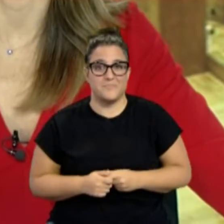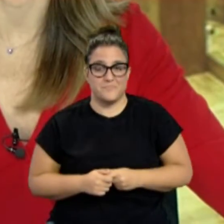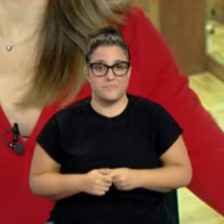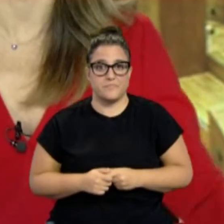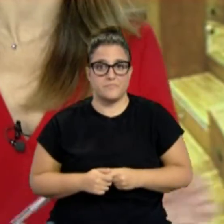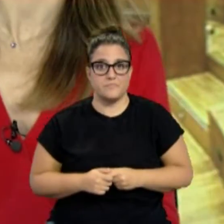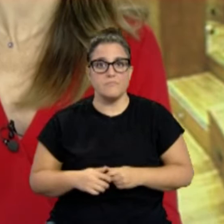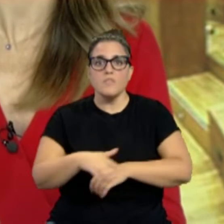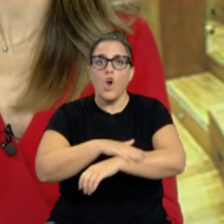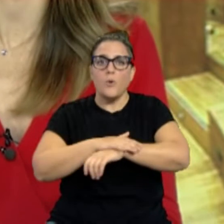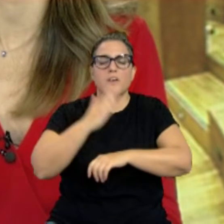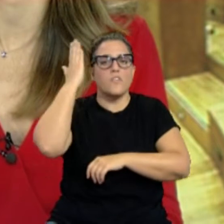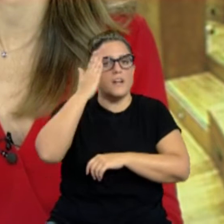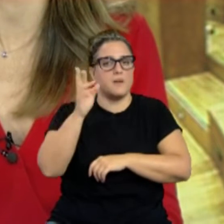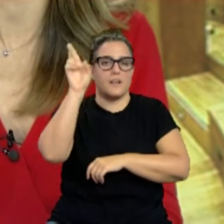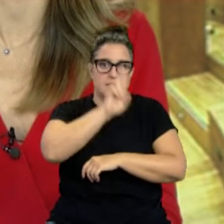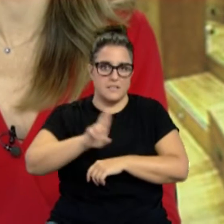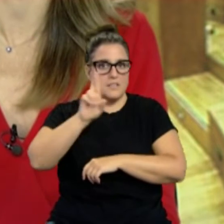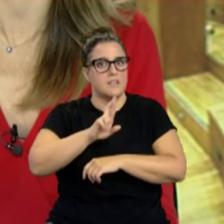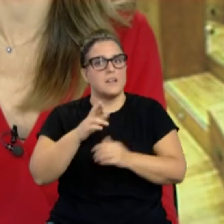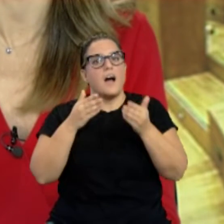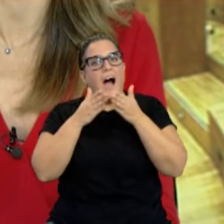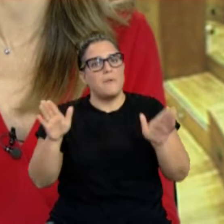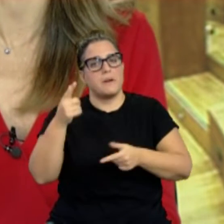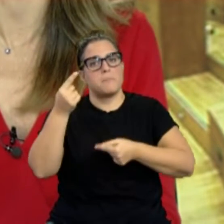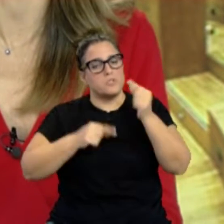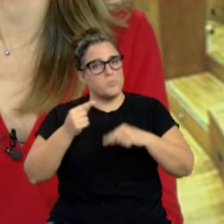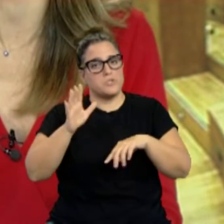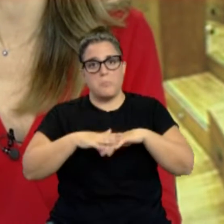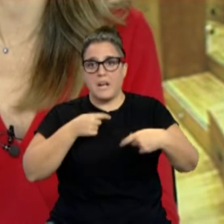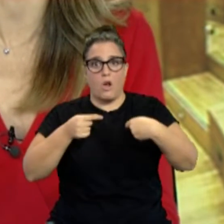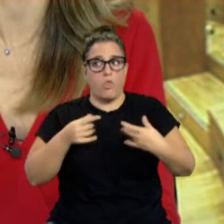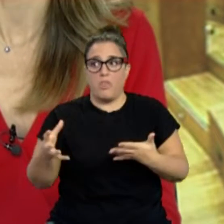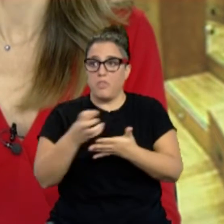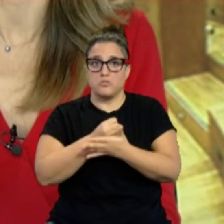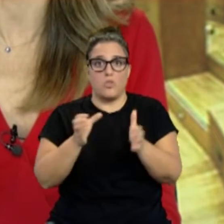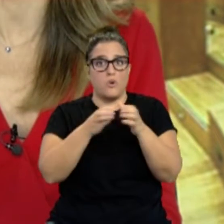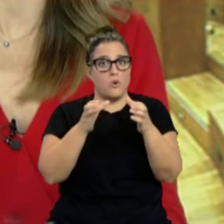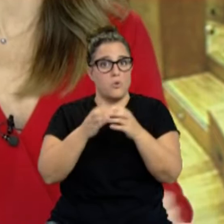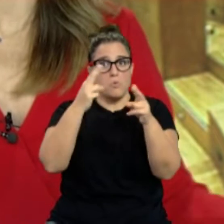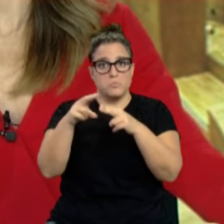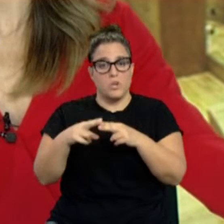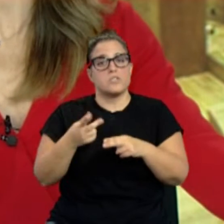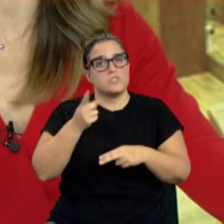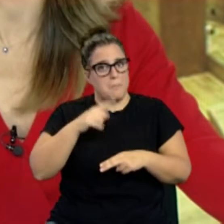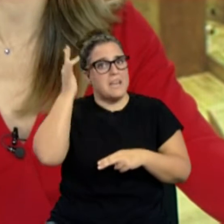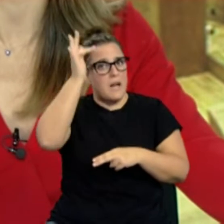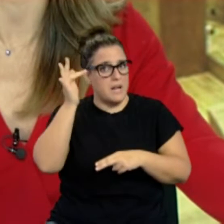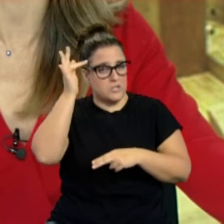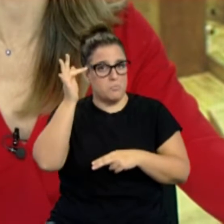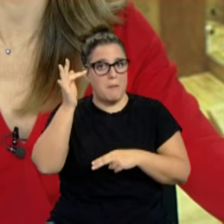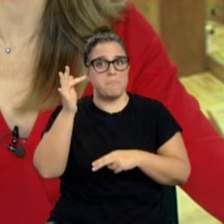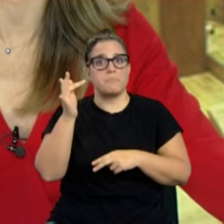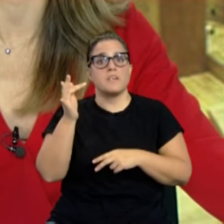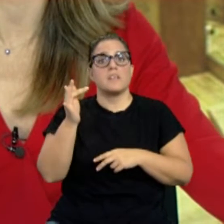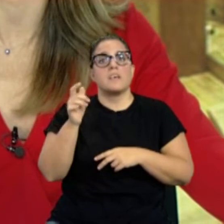El gobierno de Navarra insiste en abrir los presupuestos a la negociación de todos los partidos políticos, incluido Navarra Suma. Lo decía su portavoz Javier